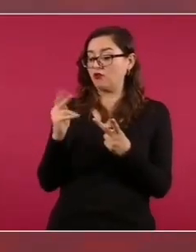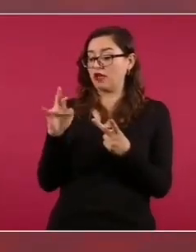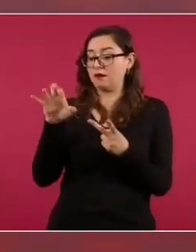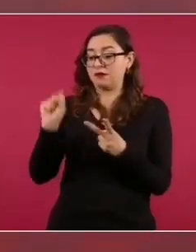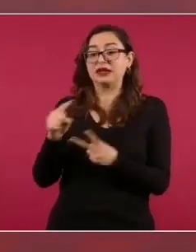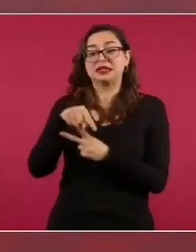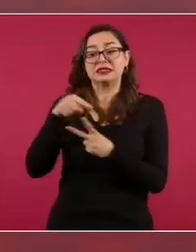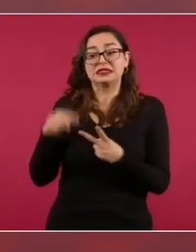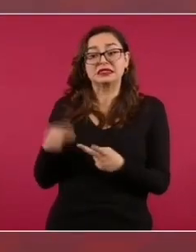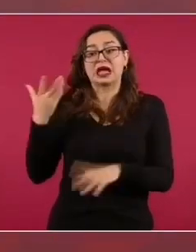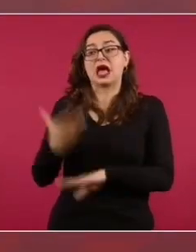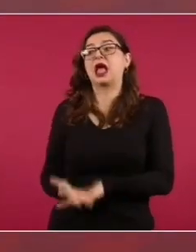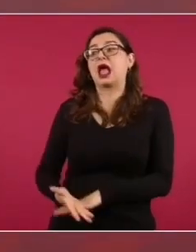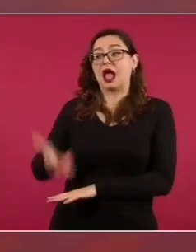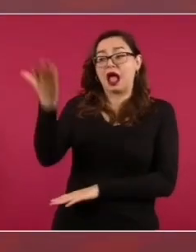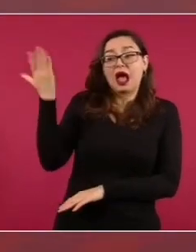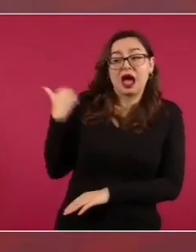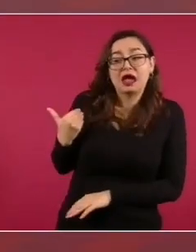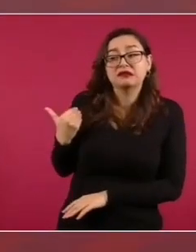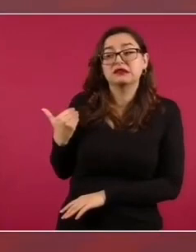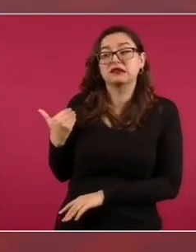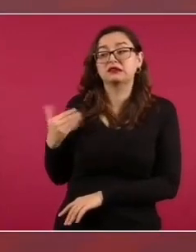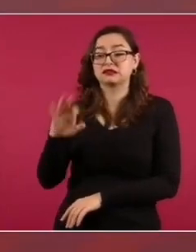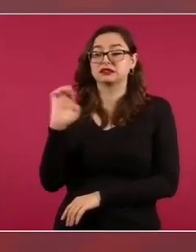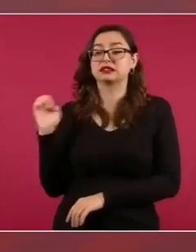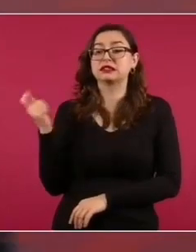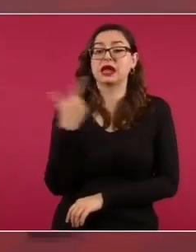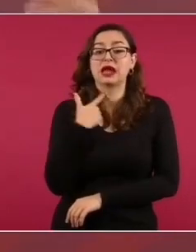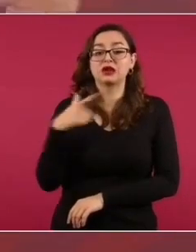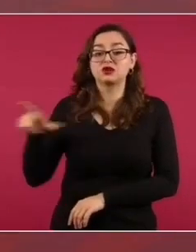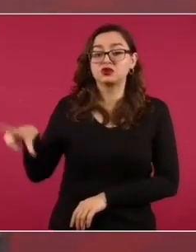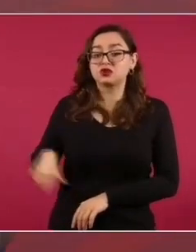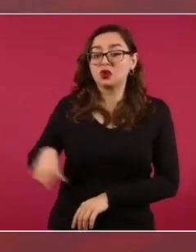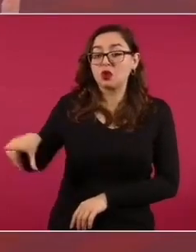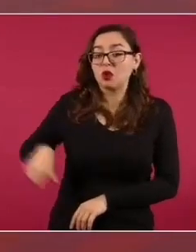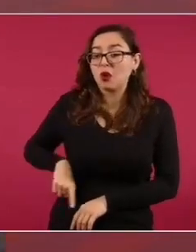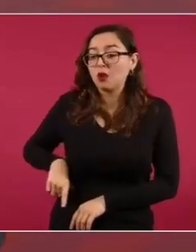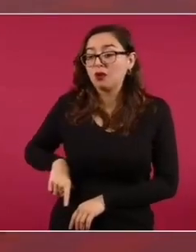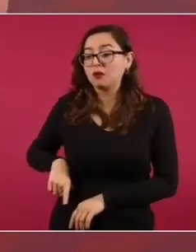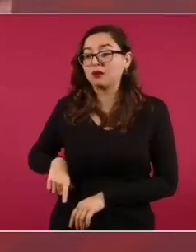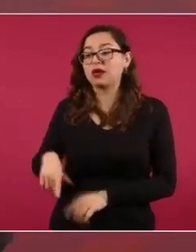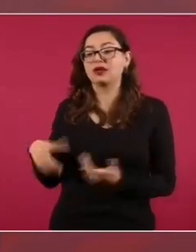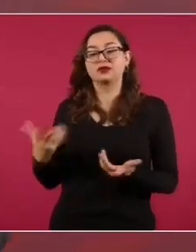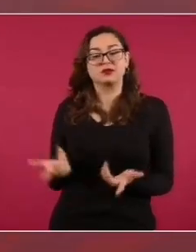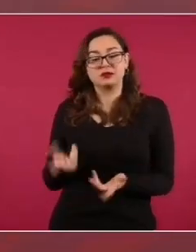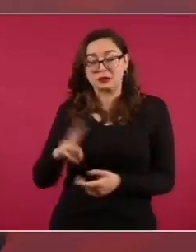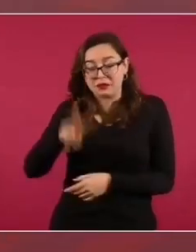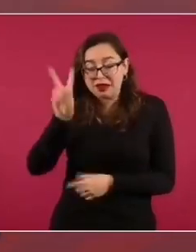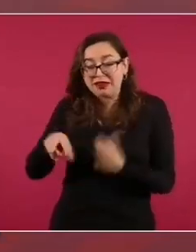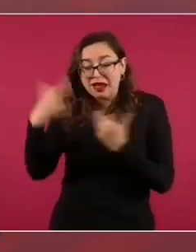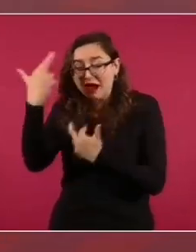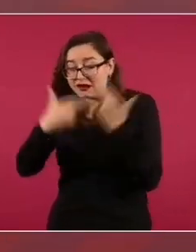como obstáculos.